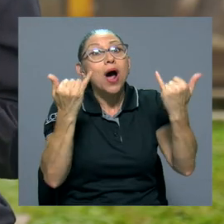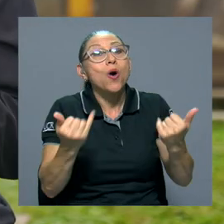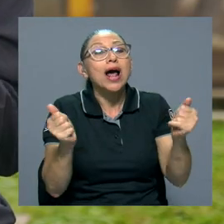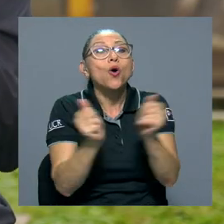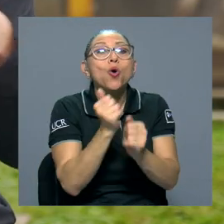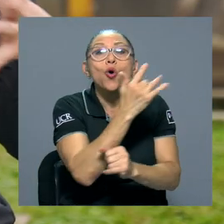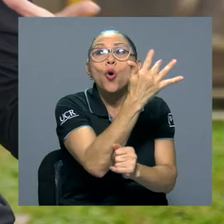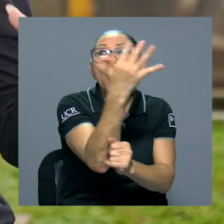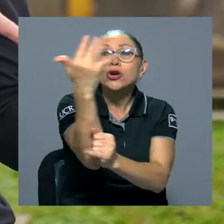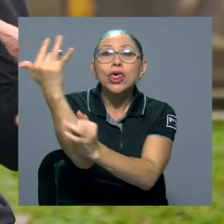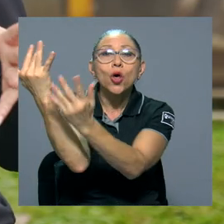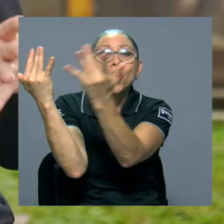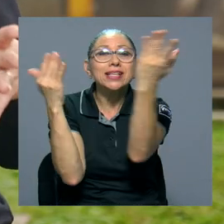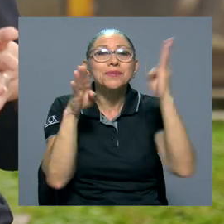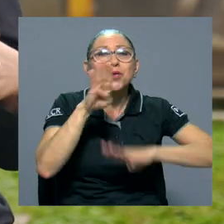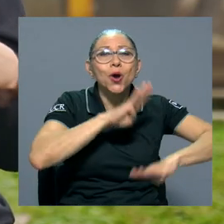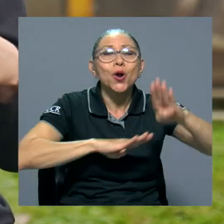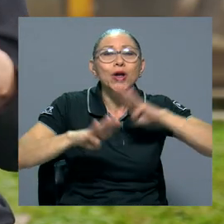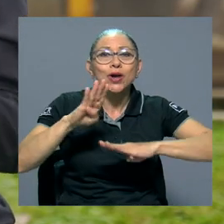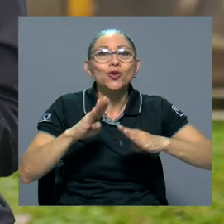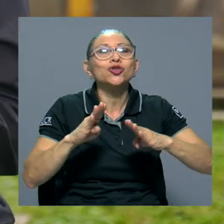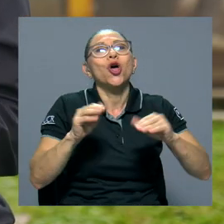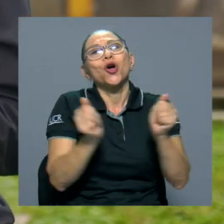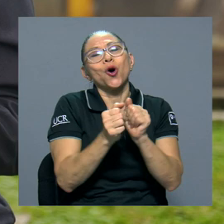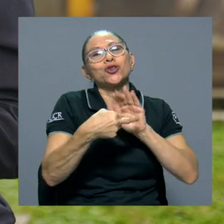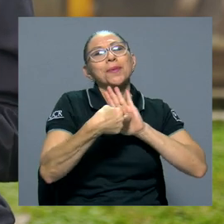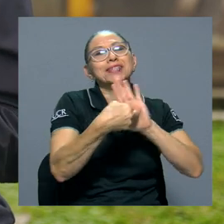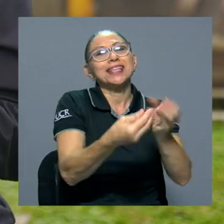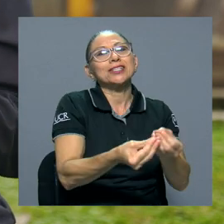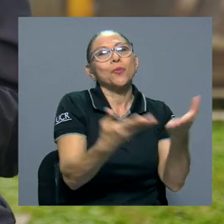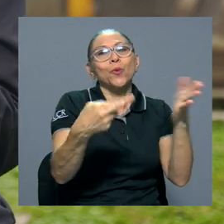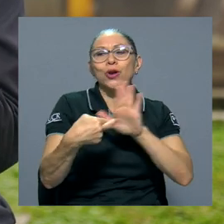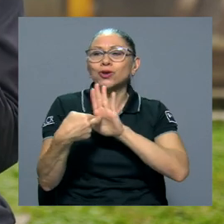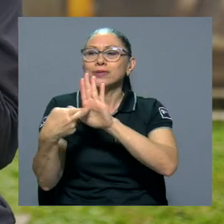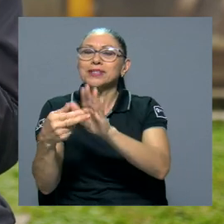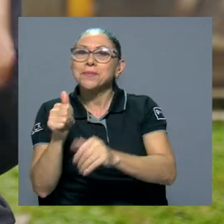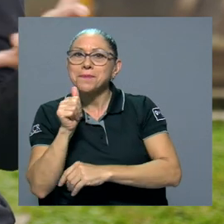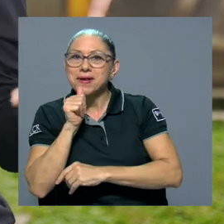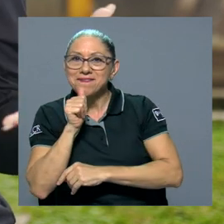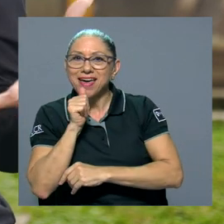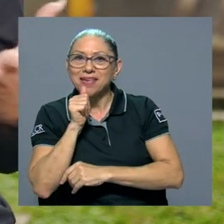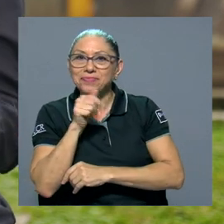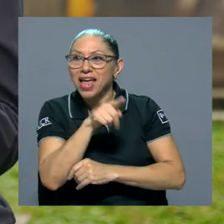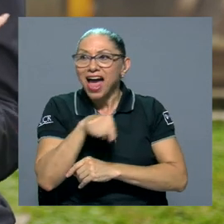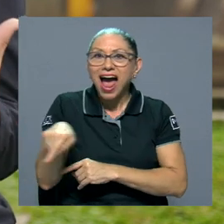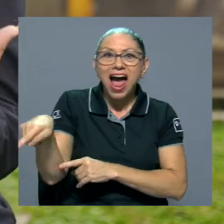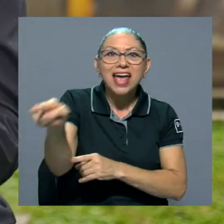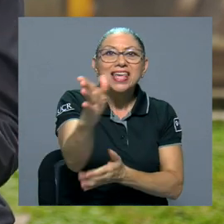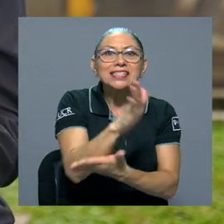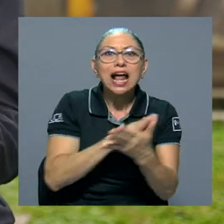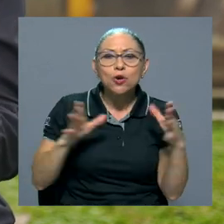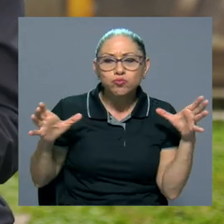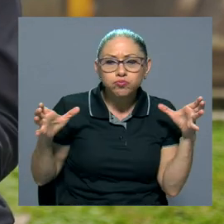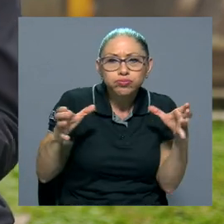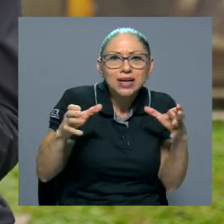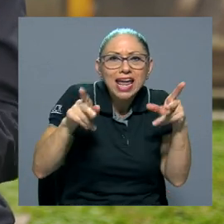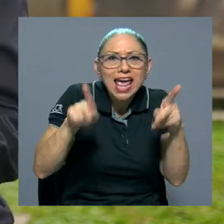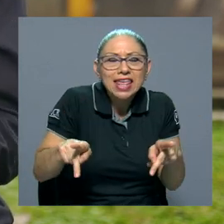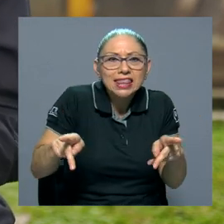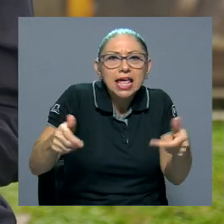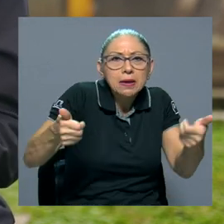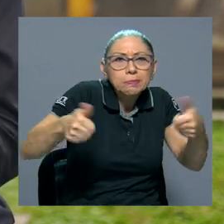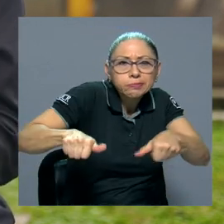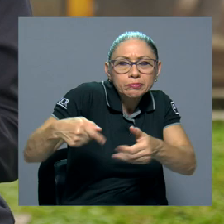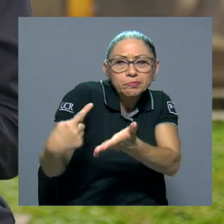interurbanos, al crear un comité local con representación pública, privada y ser un órgano privado donde la gente puede ponerse de acuerdo,